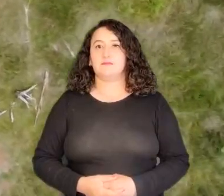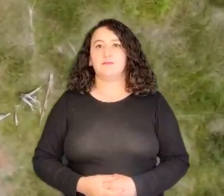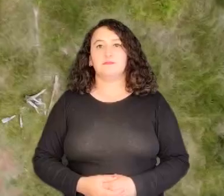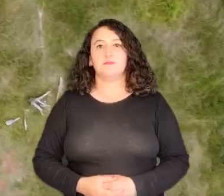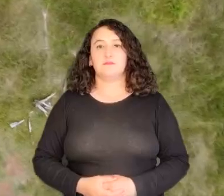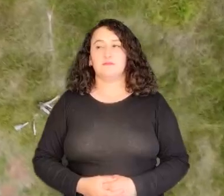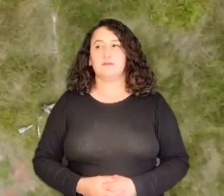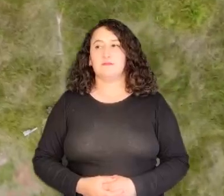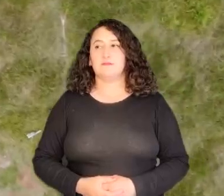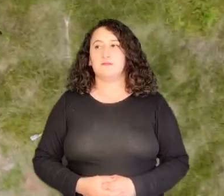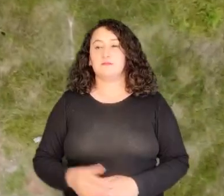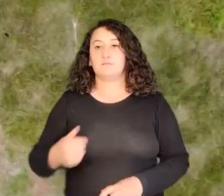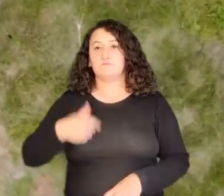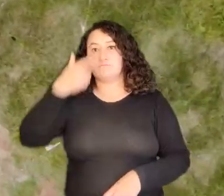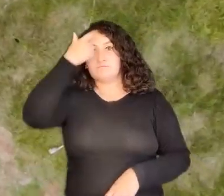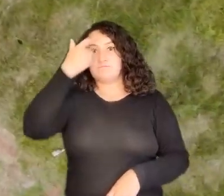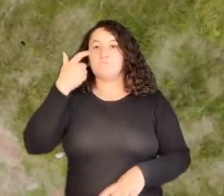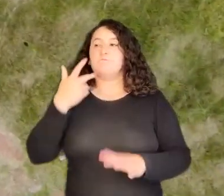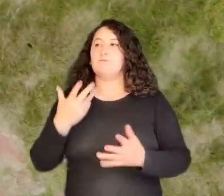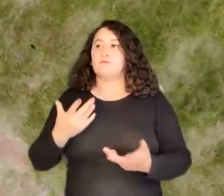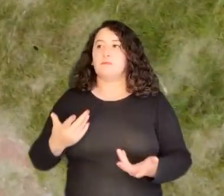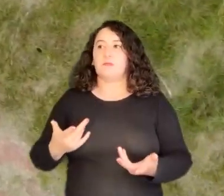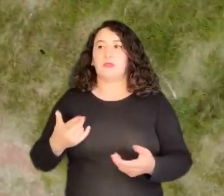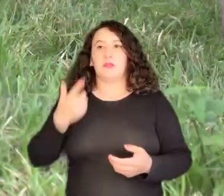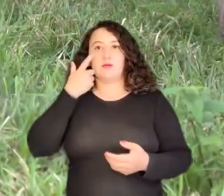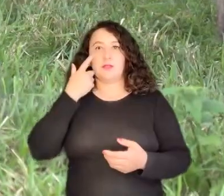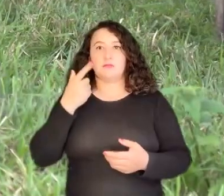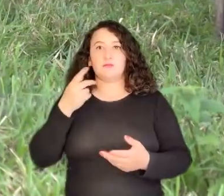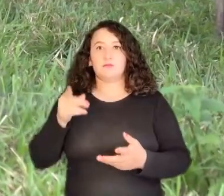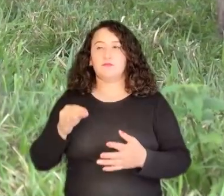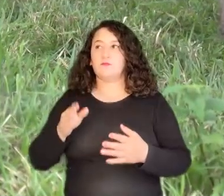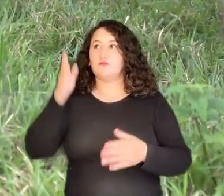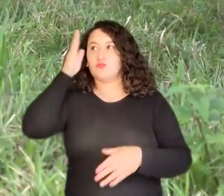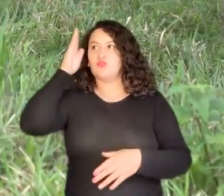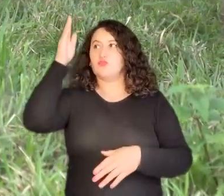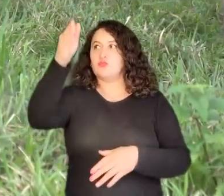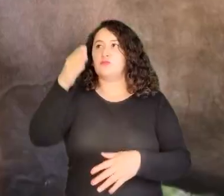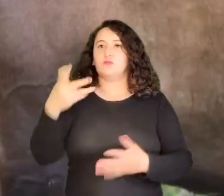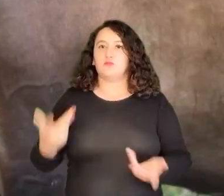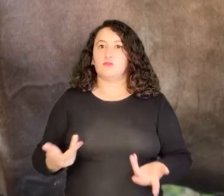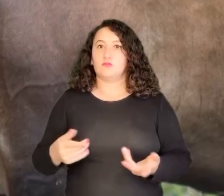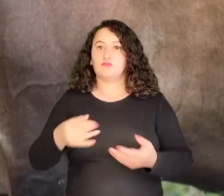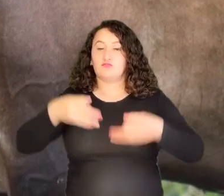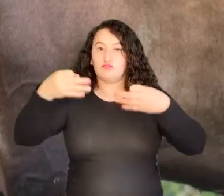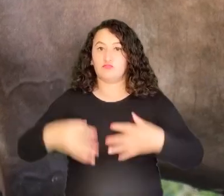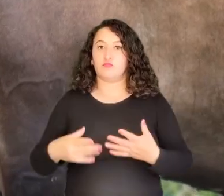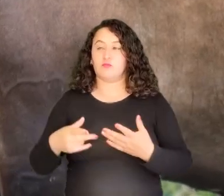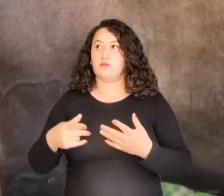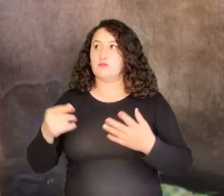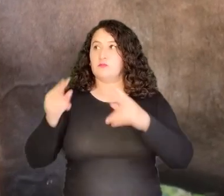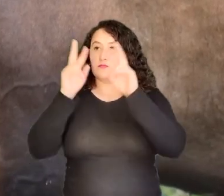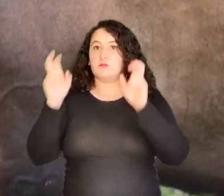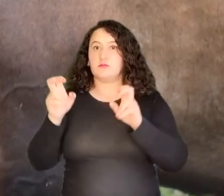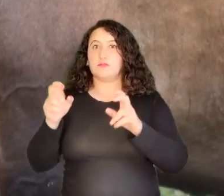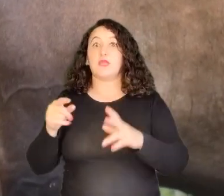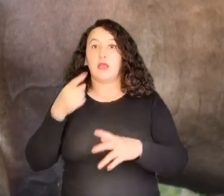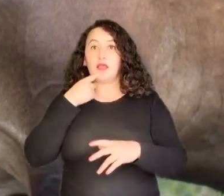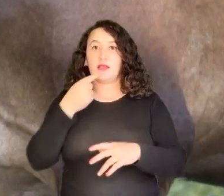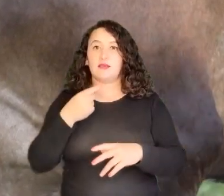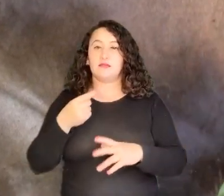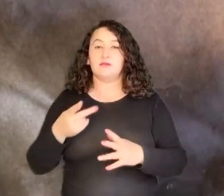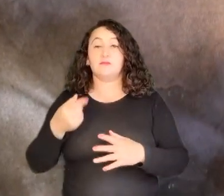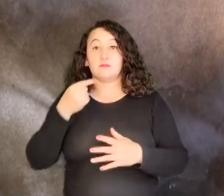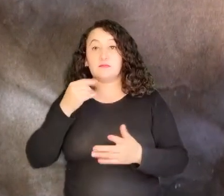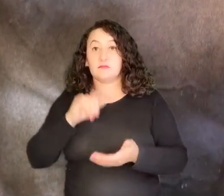Bueno, pues yo creo que nos van a beneficiar para futuro, más adelante pues nosotros tener mejor cuidado de nuestros animales,